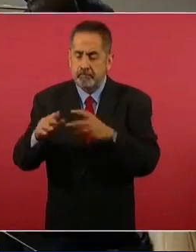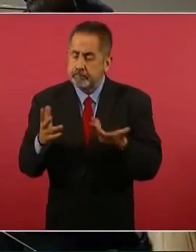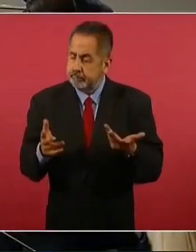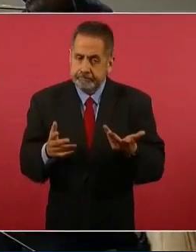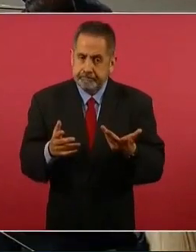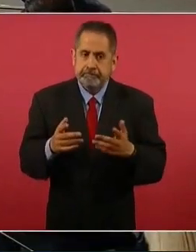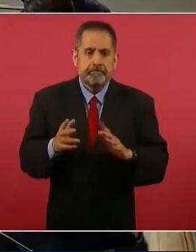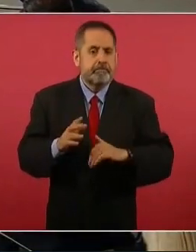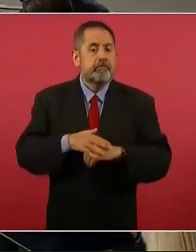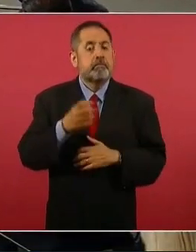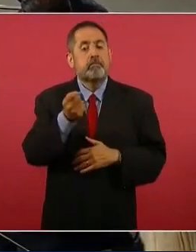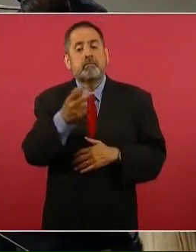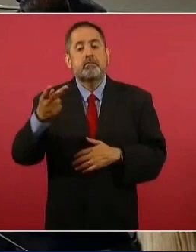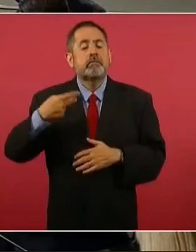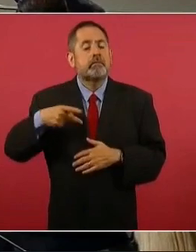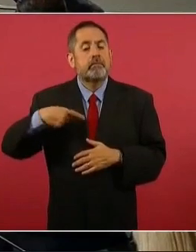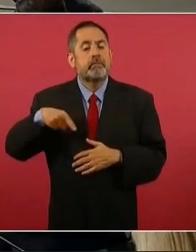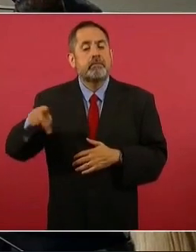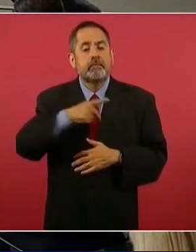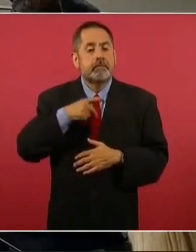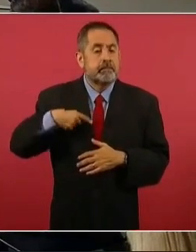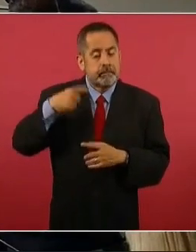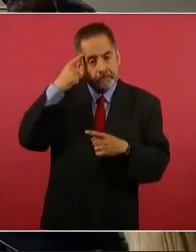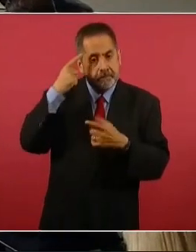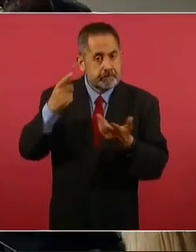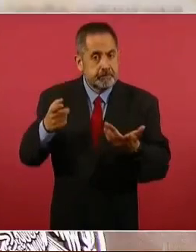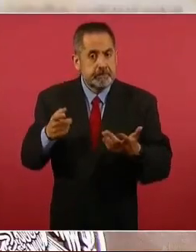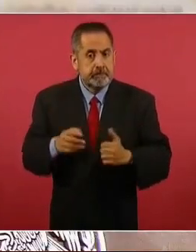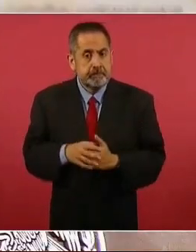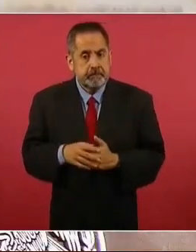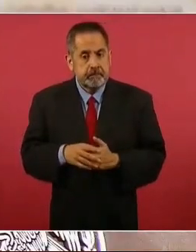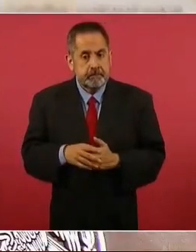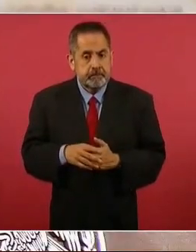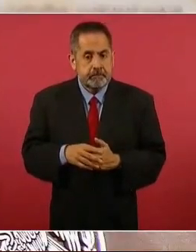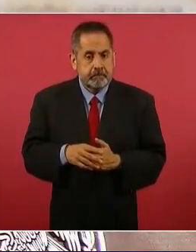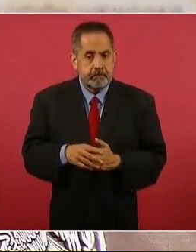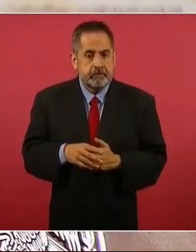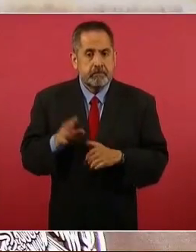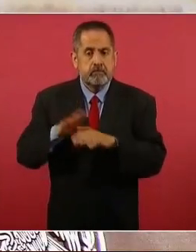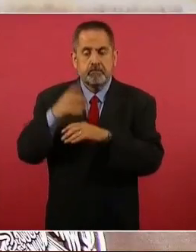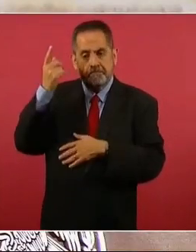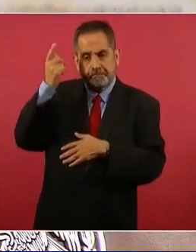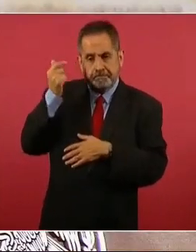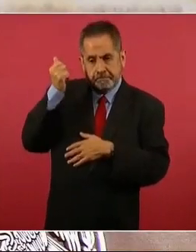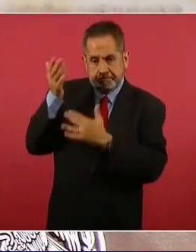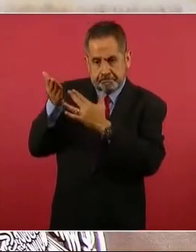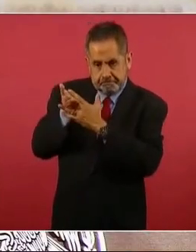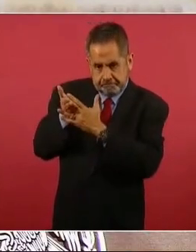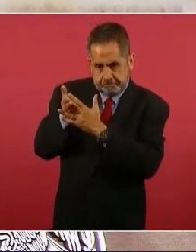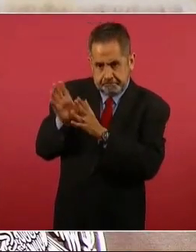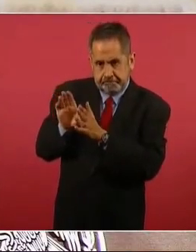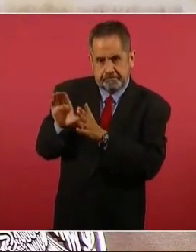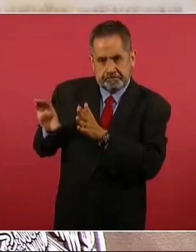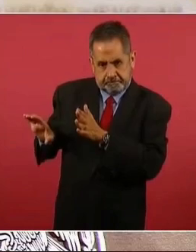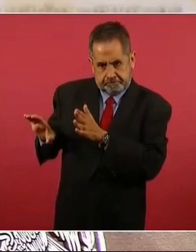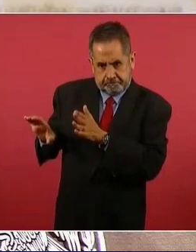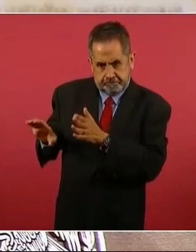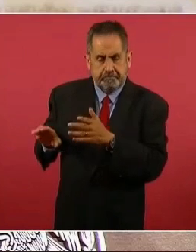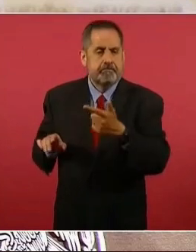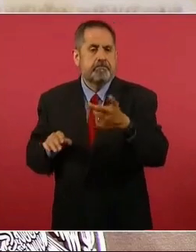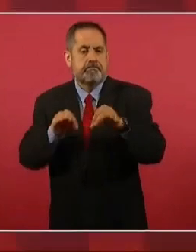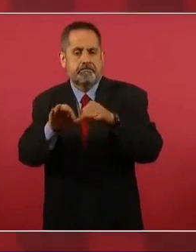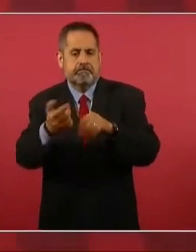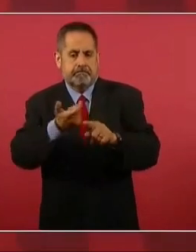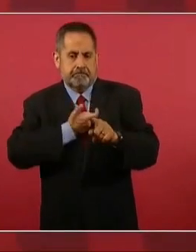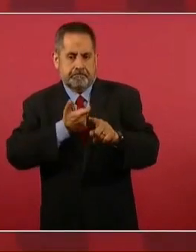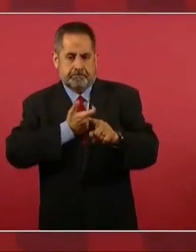porque muchas personas tienen que, digamos, que ponen como en pausa su jubilación para que sean contratados y reciban un